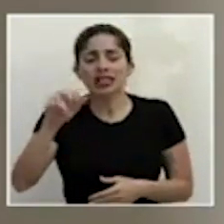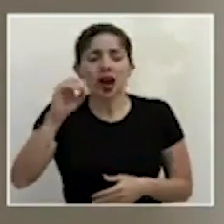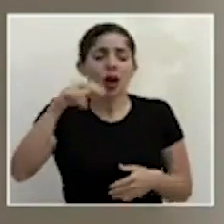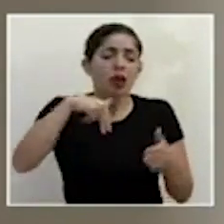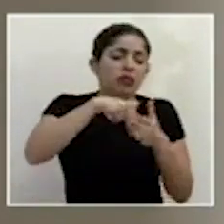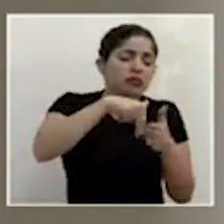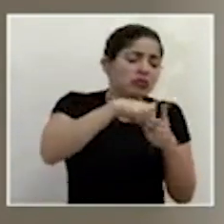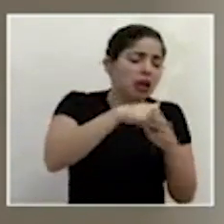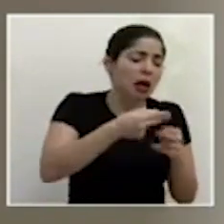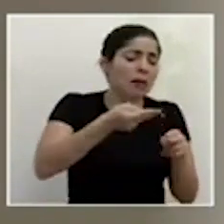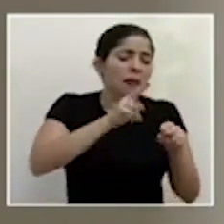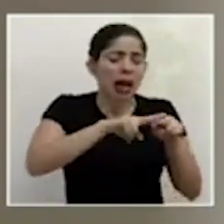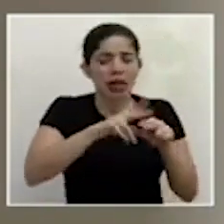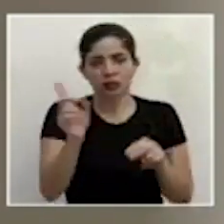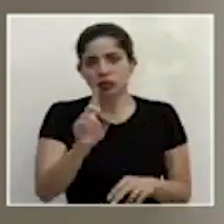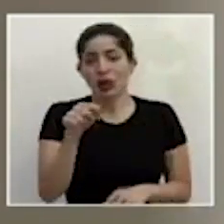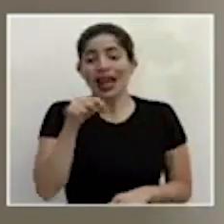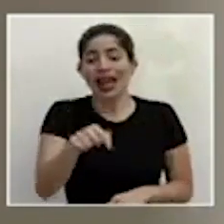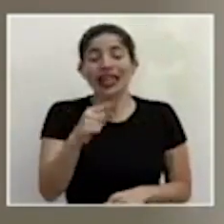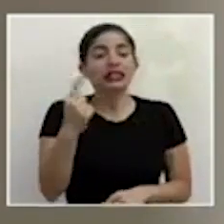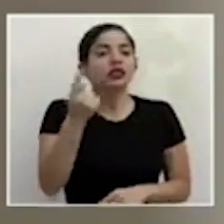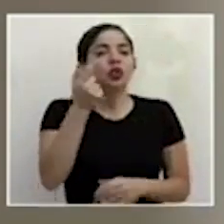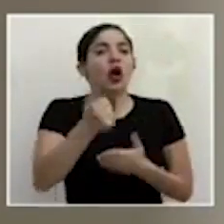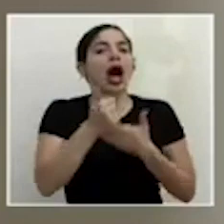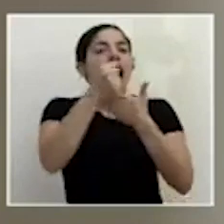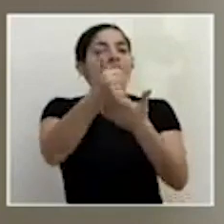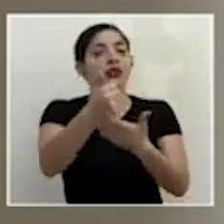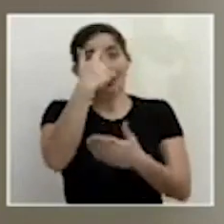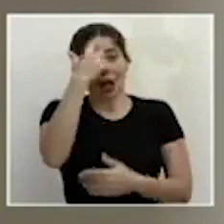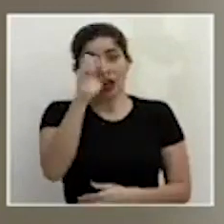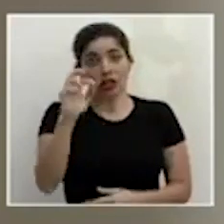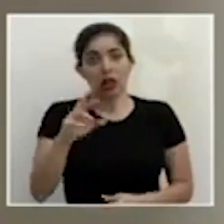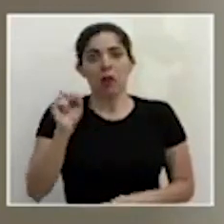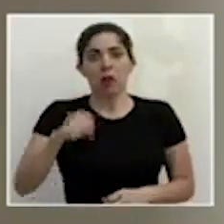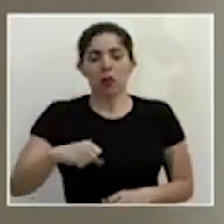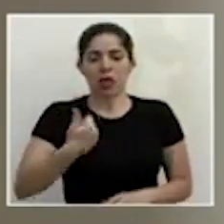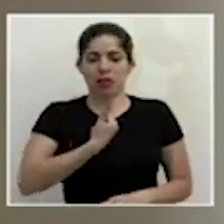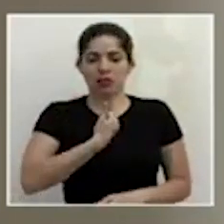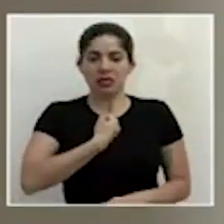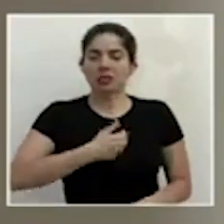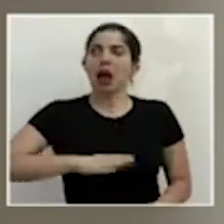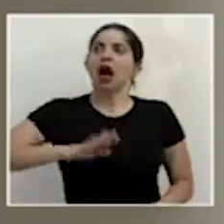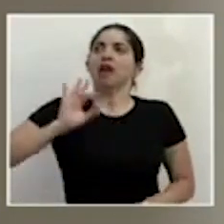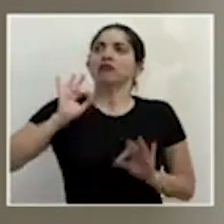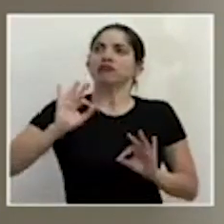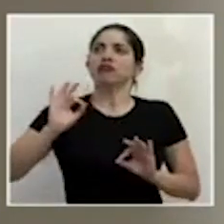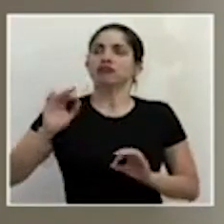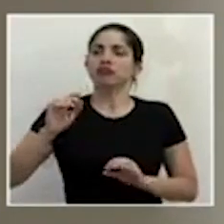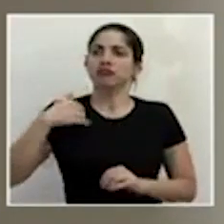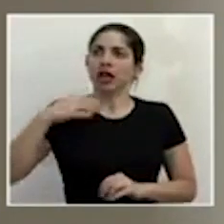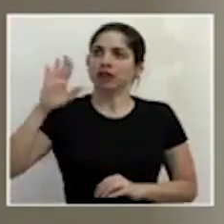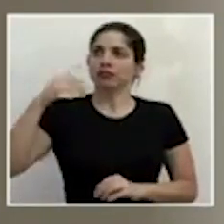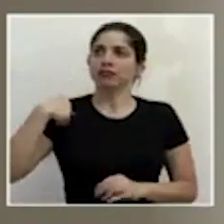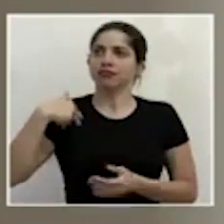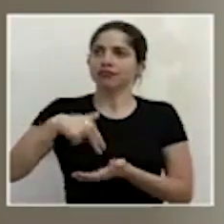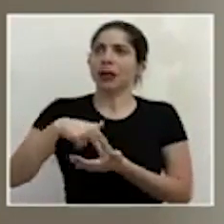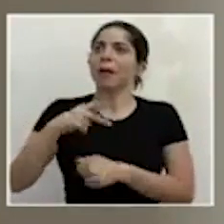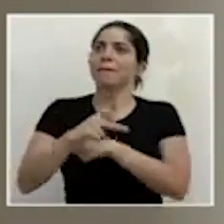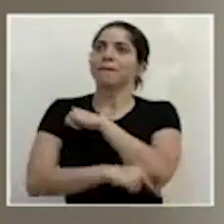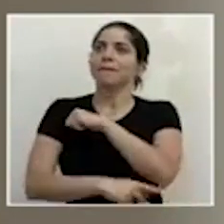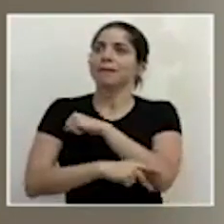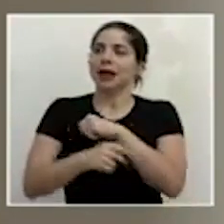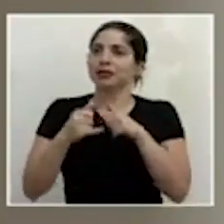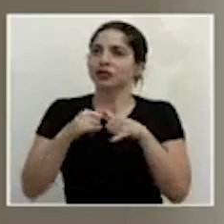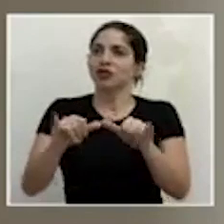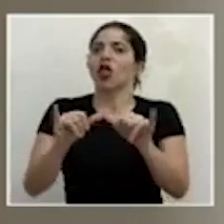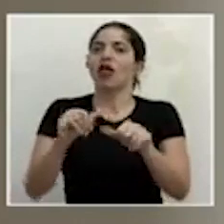realmente es una ayuda una ayuda para que Costa Rica pueda ser presente y pueda seguir siendo de los países que mejor lo están